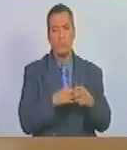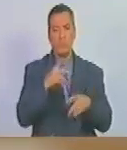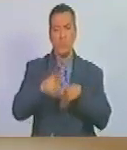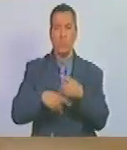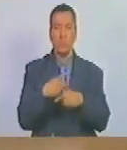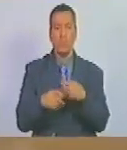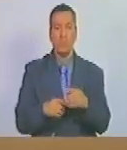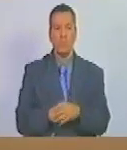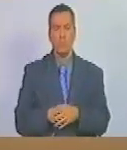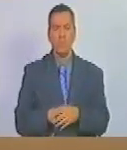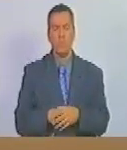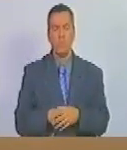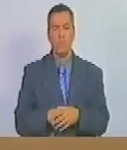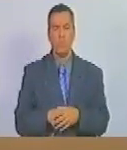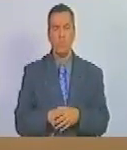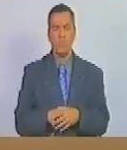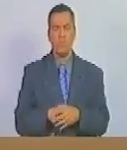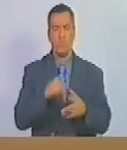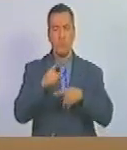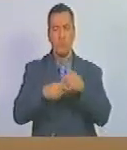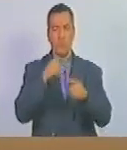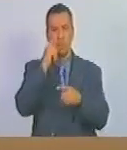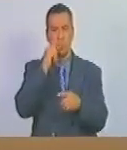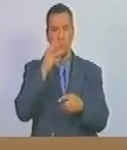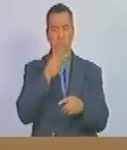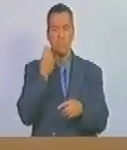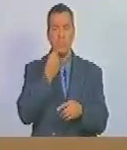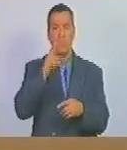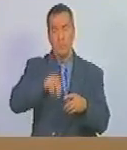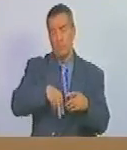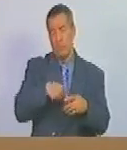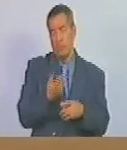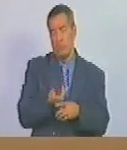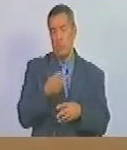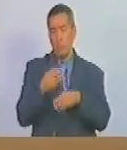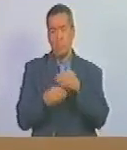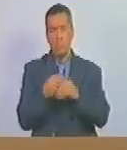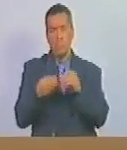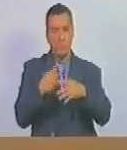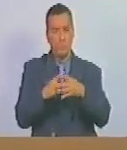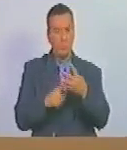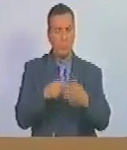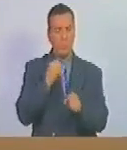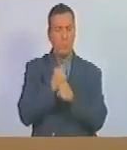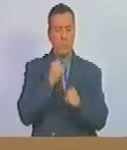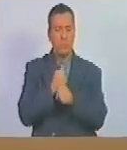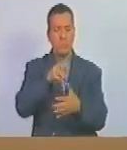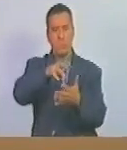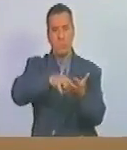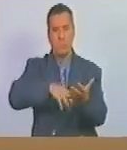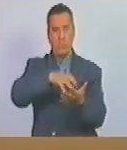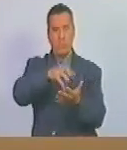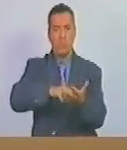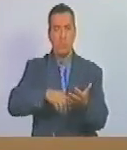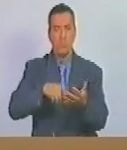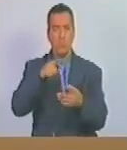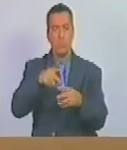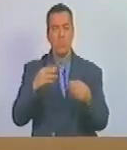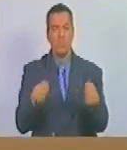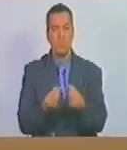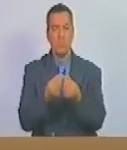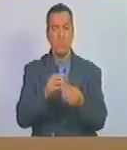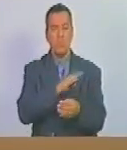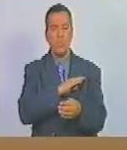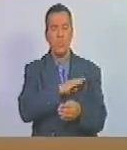producción para que las y los adolescentes puedan realizar cualquier labor agrícola compatible con su